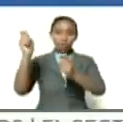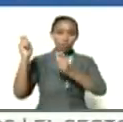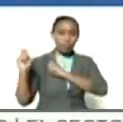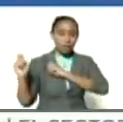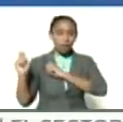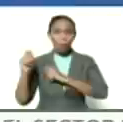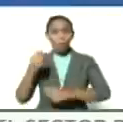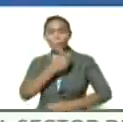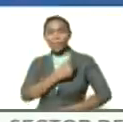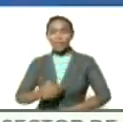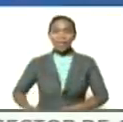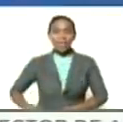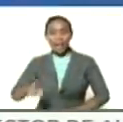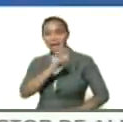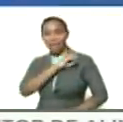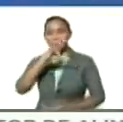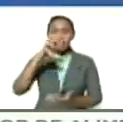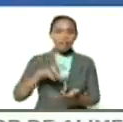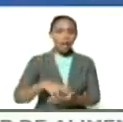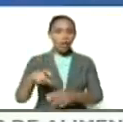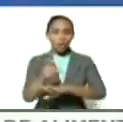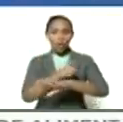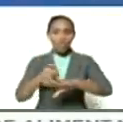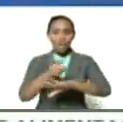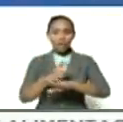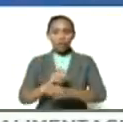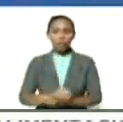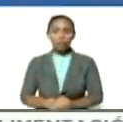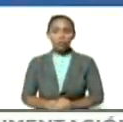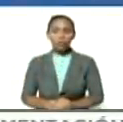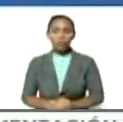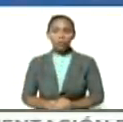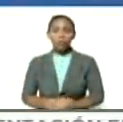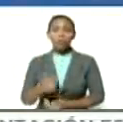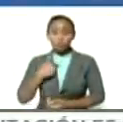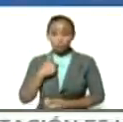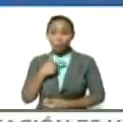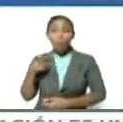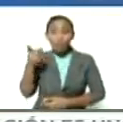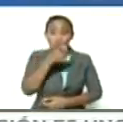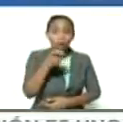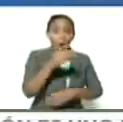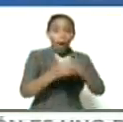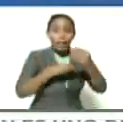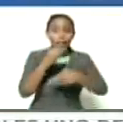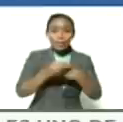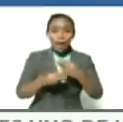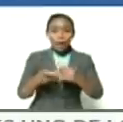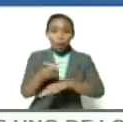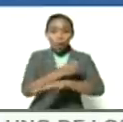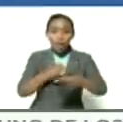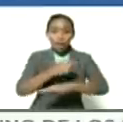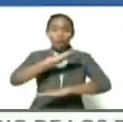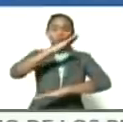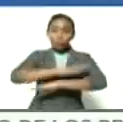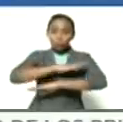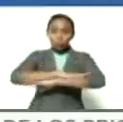como jefe de estado jefe de gobierno he buscado hacer un gobierno obedencial